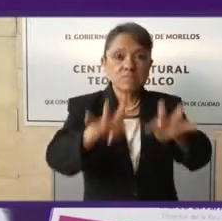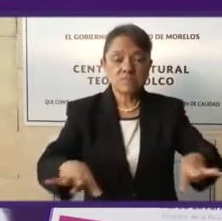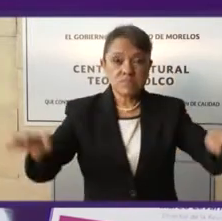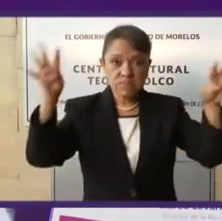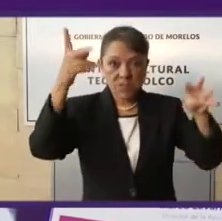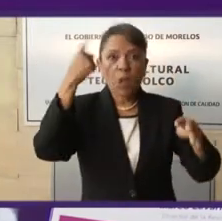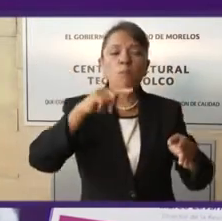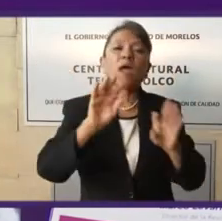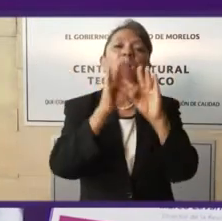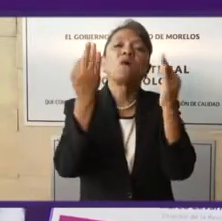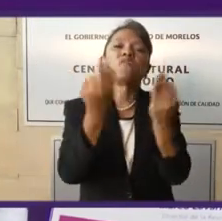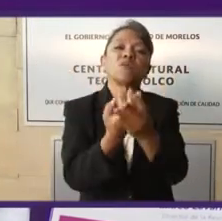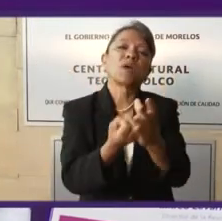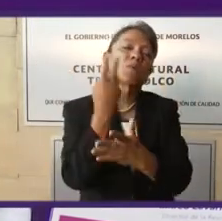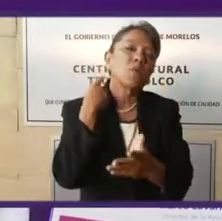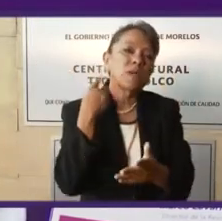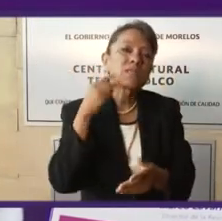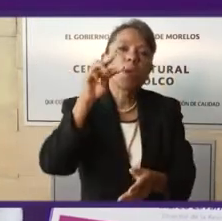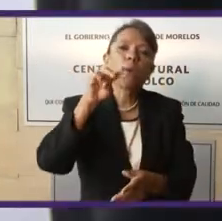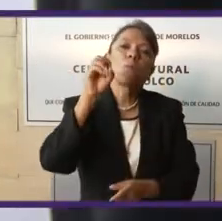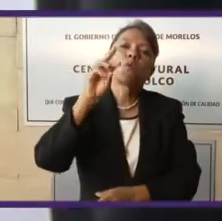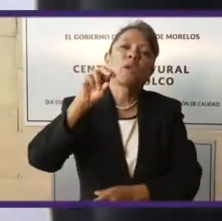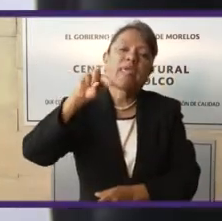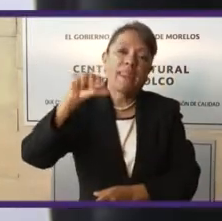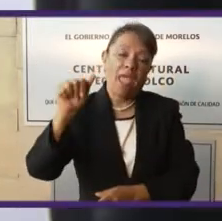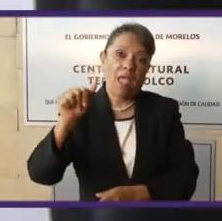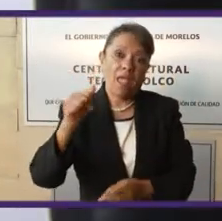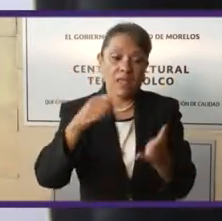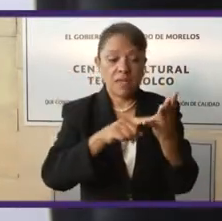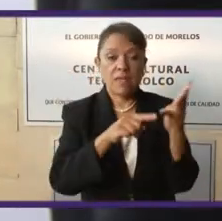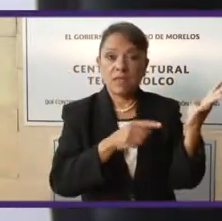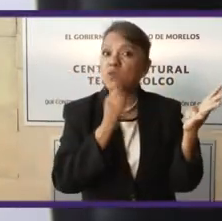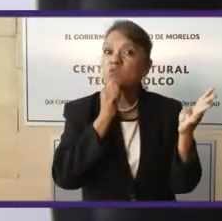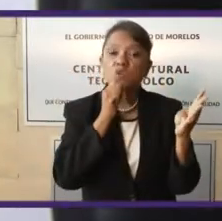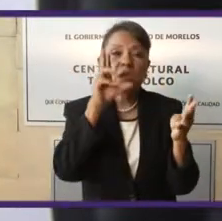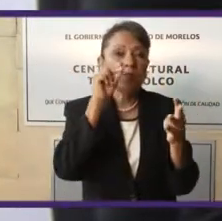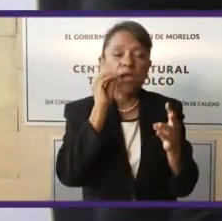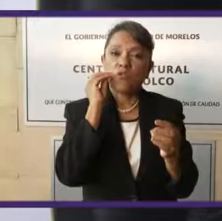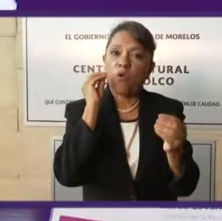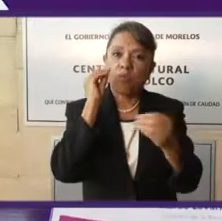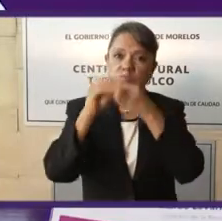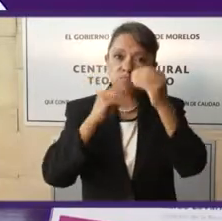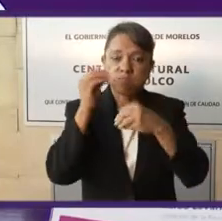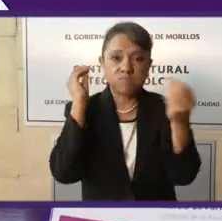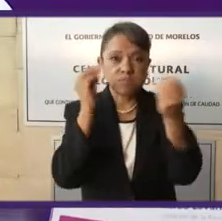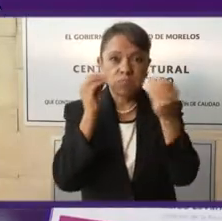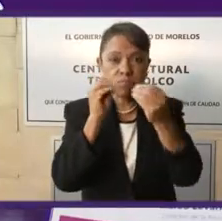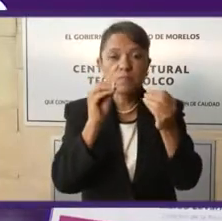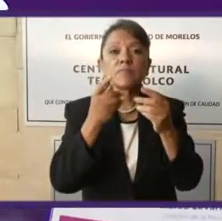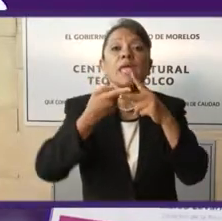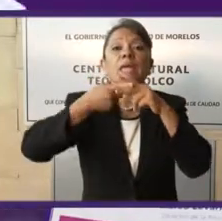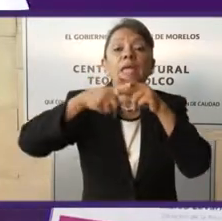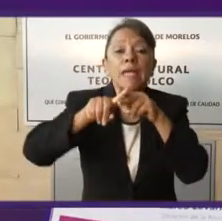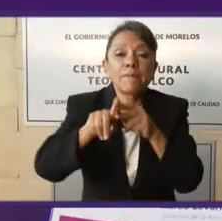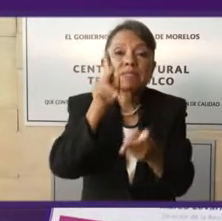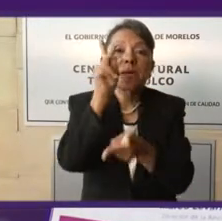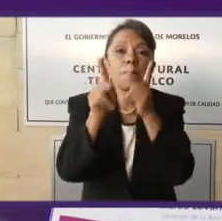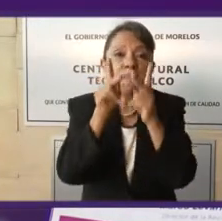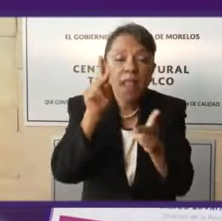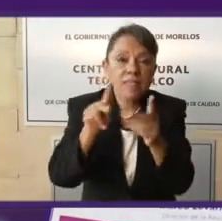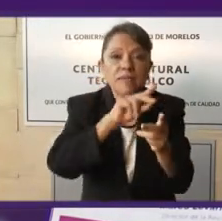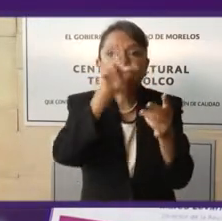empezó, empezaba a discutirse todavía en ese entonces. Empezaron las pláticas de lo que después sería eso